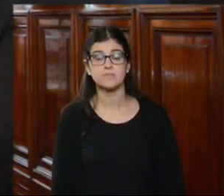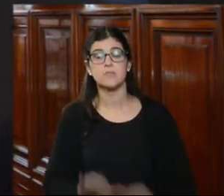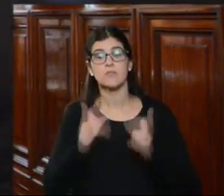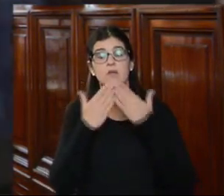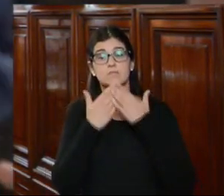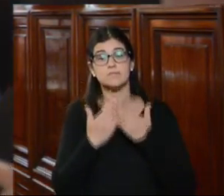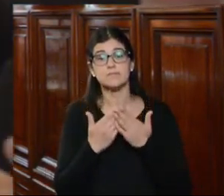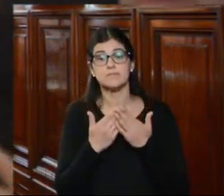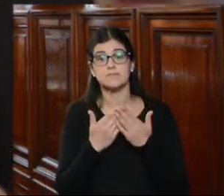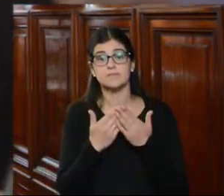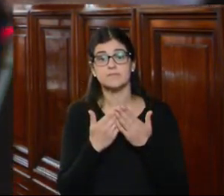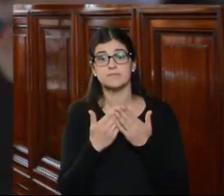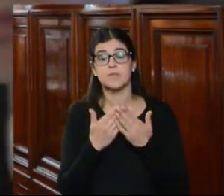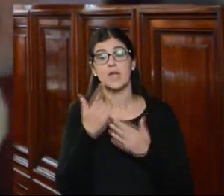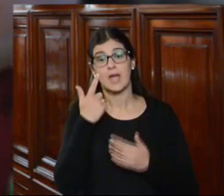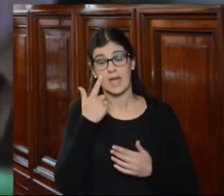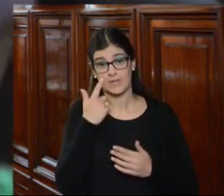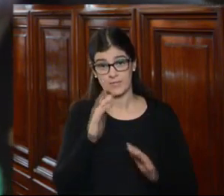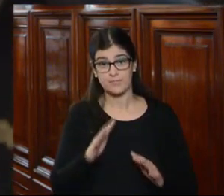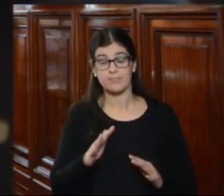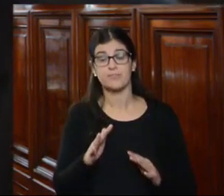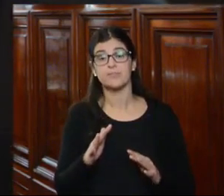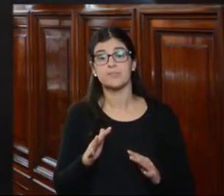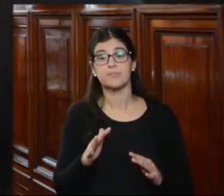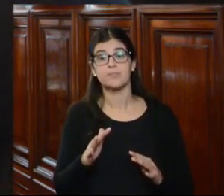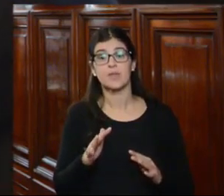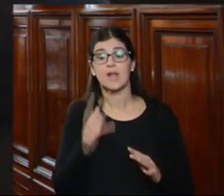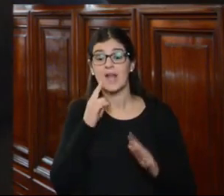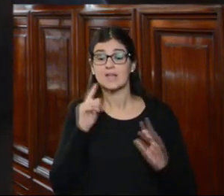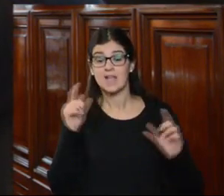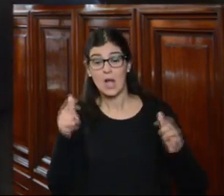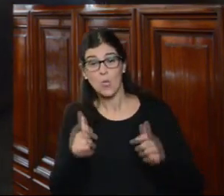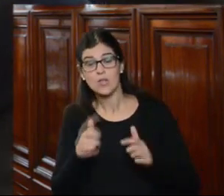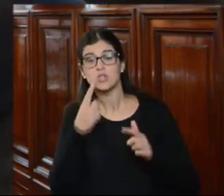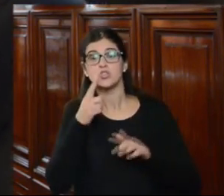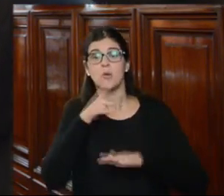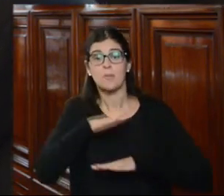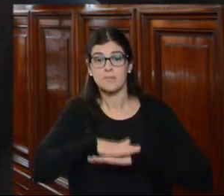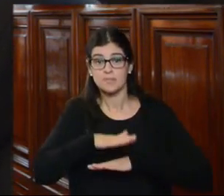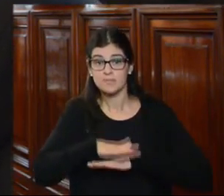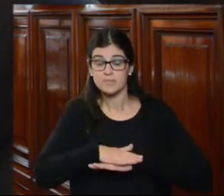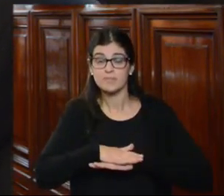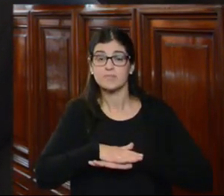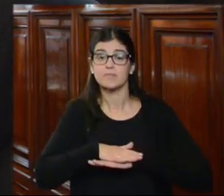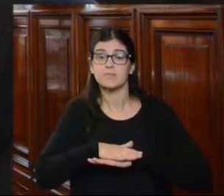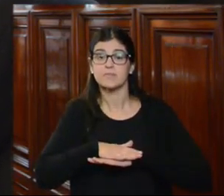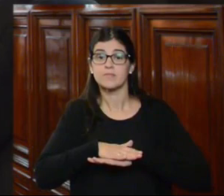a ver las audiencias son espacios de